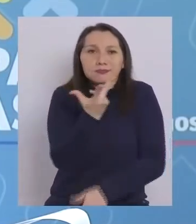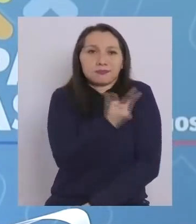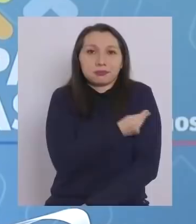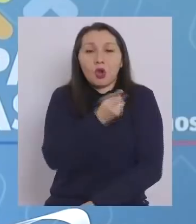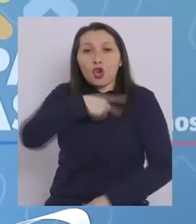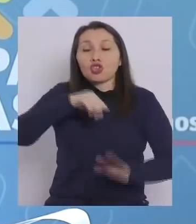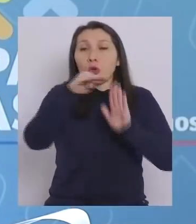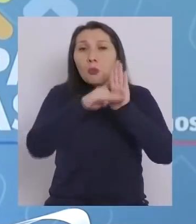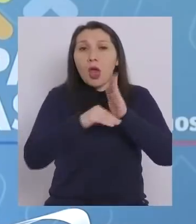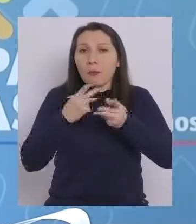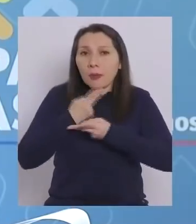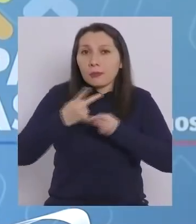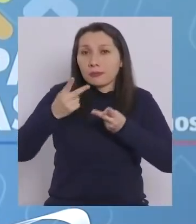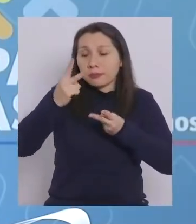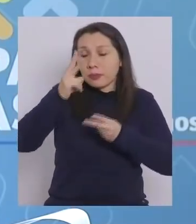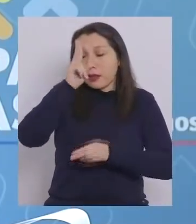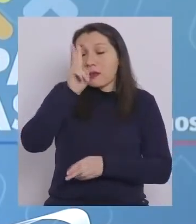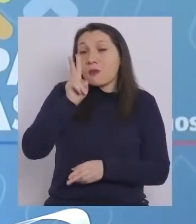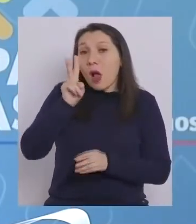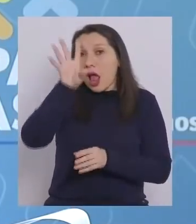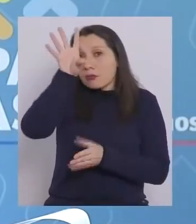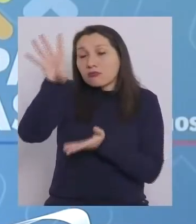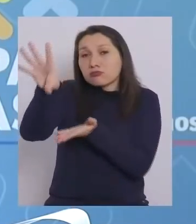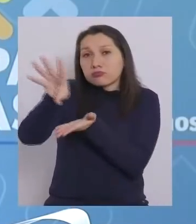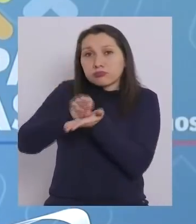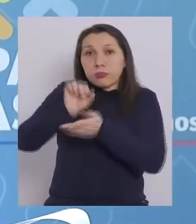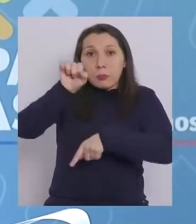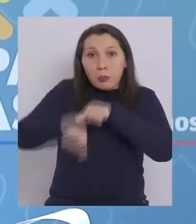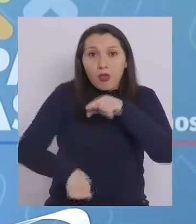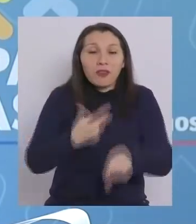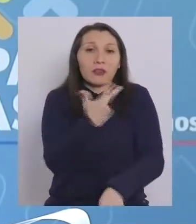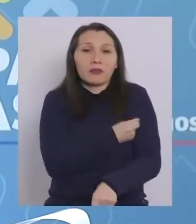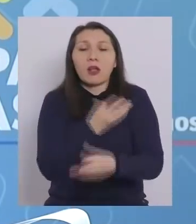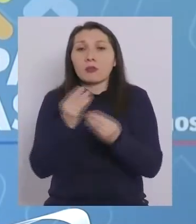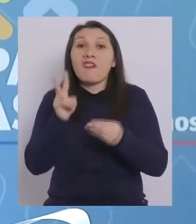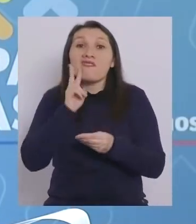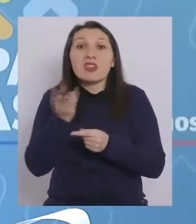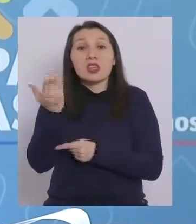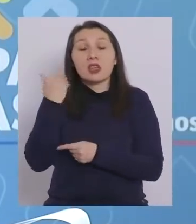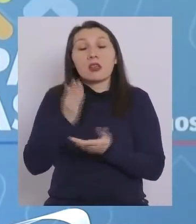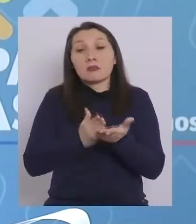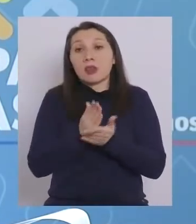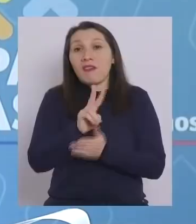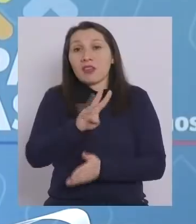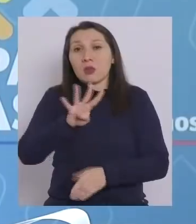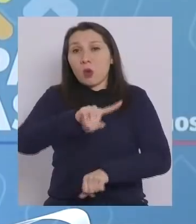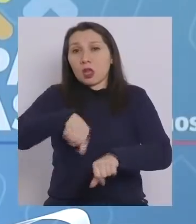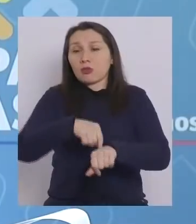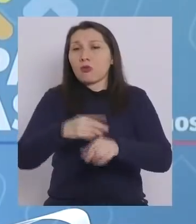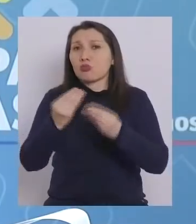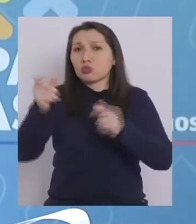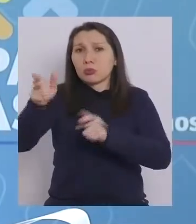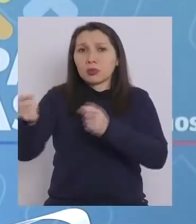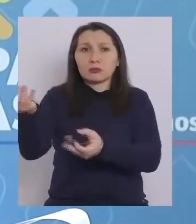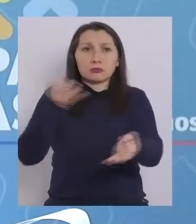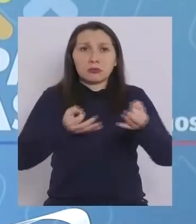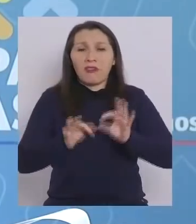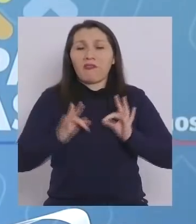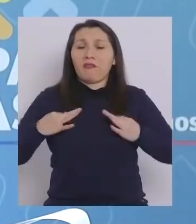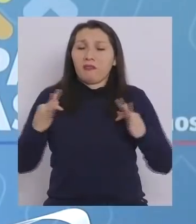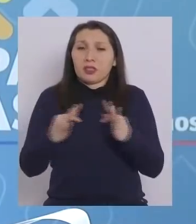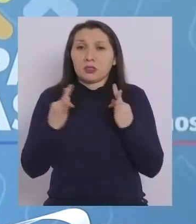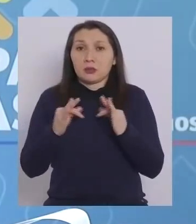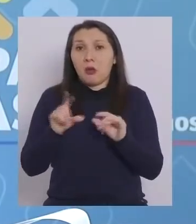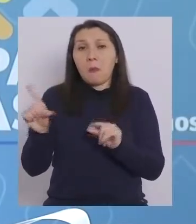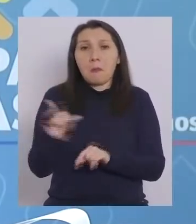el programa de homologación este viernes y montones de gente nos ha felicitado porque en 24 horas o menos